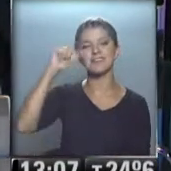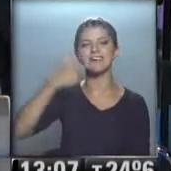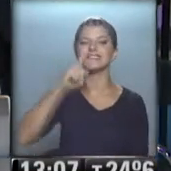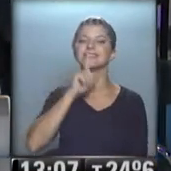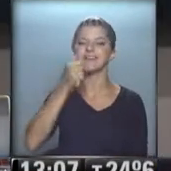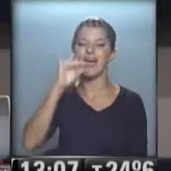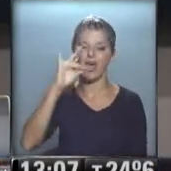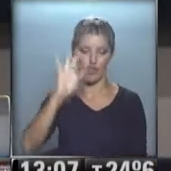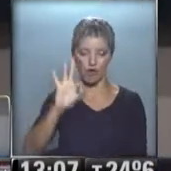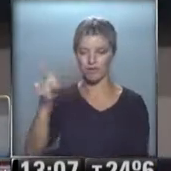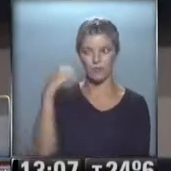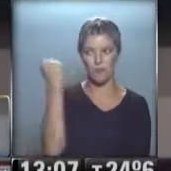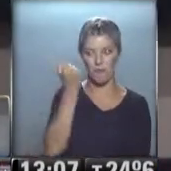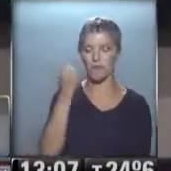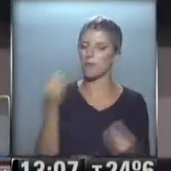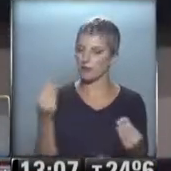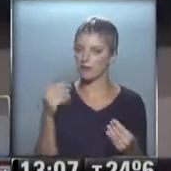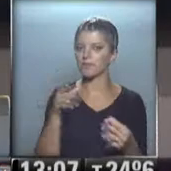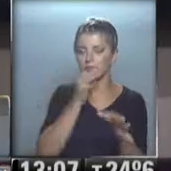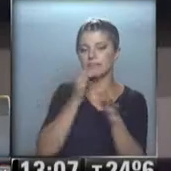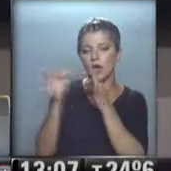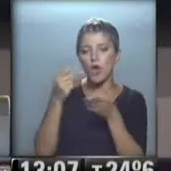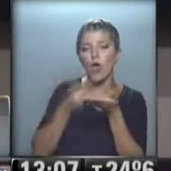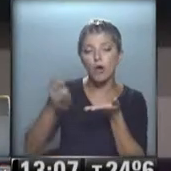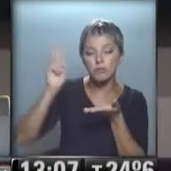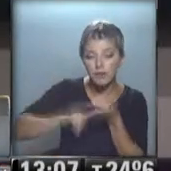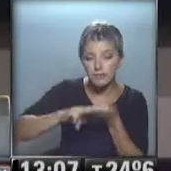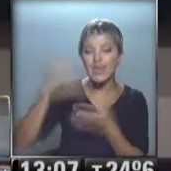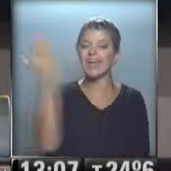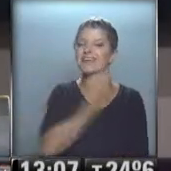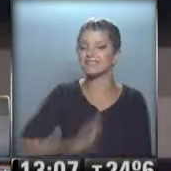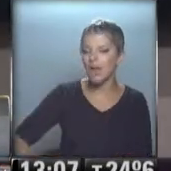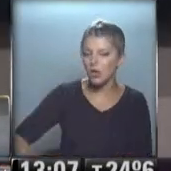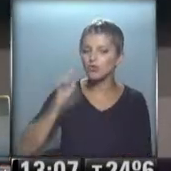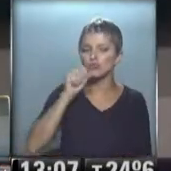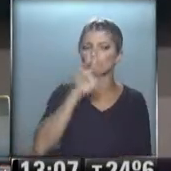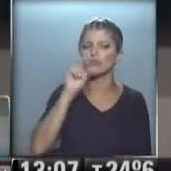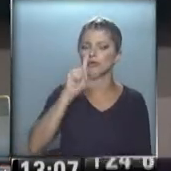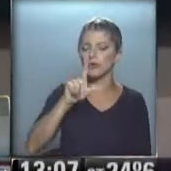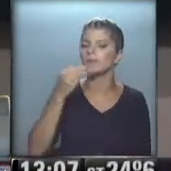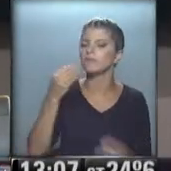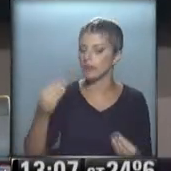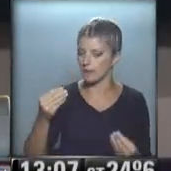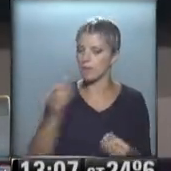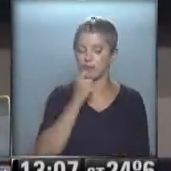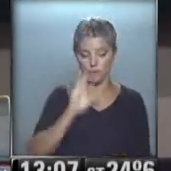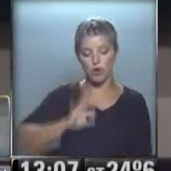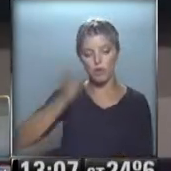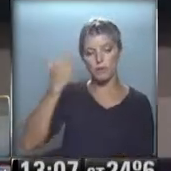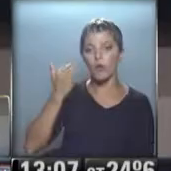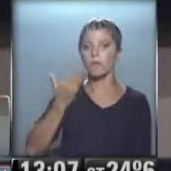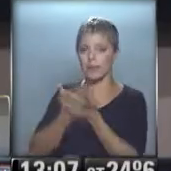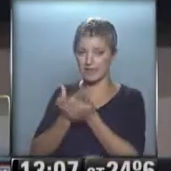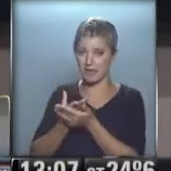clave, ¿no? Porque estamos discutiendo otra vez cuál es el rol del estado. De hecho, los reclamos el año pasado planteaban no tanta